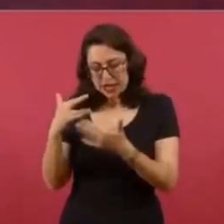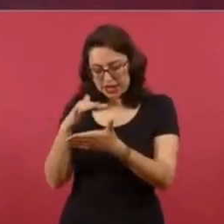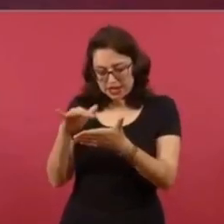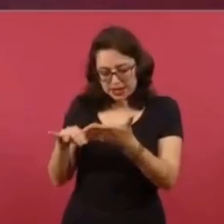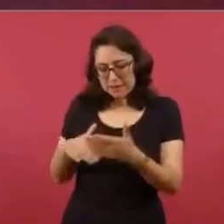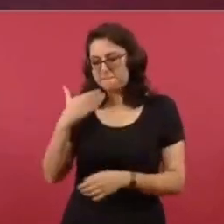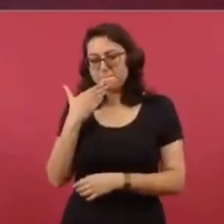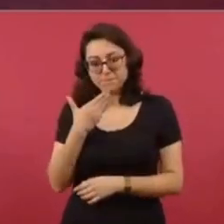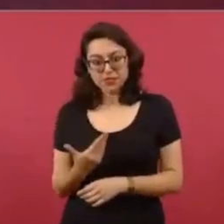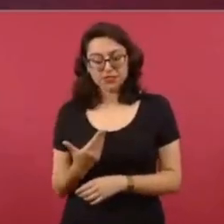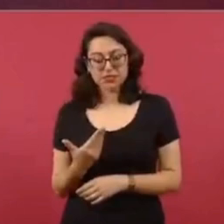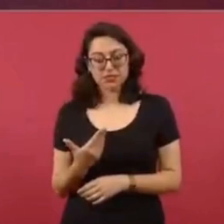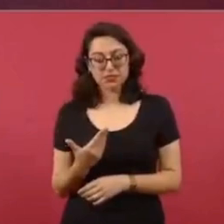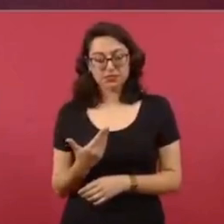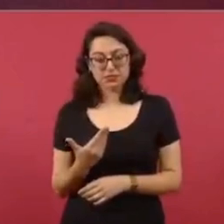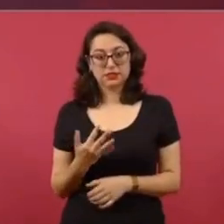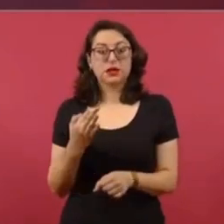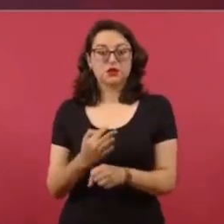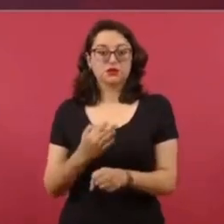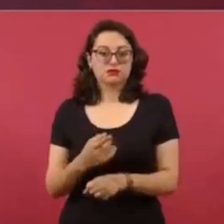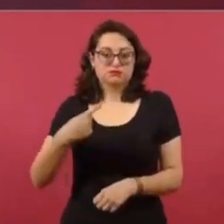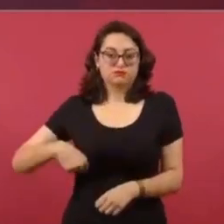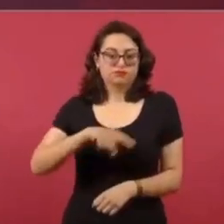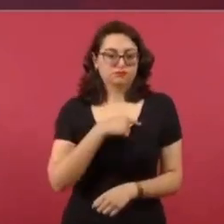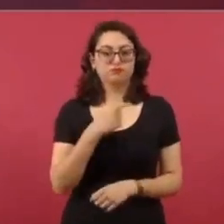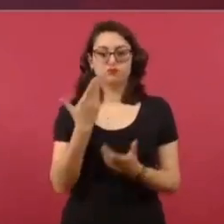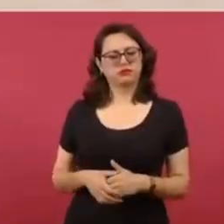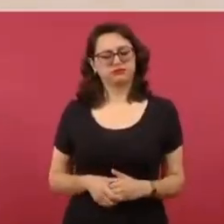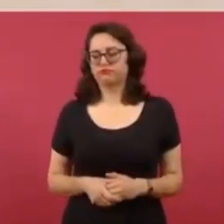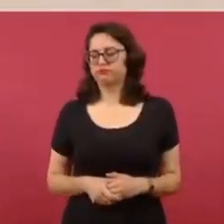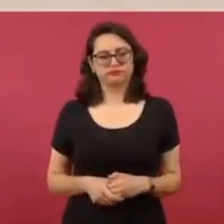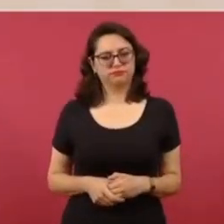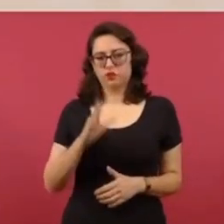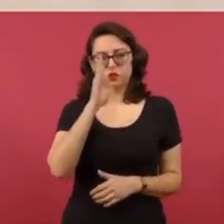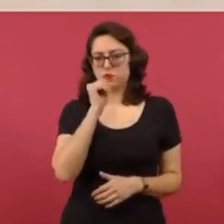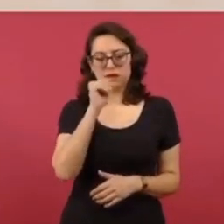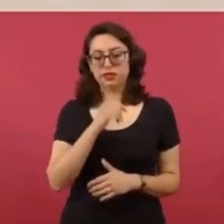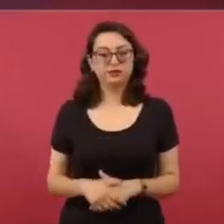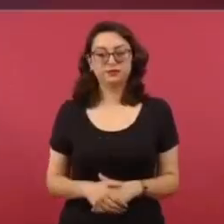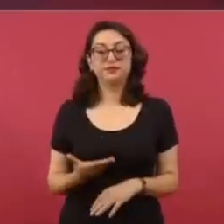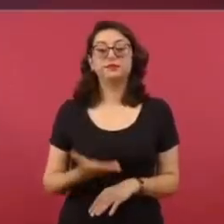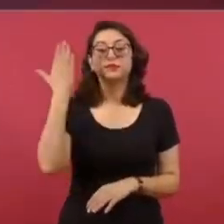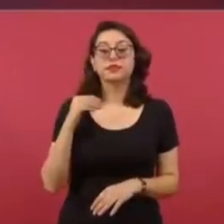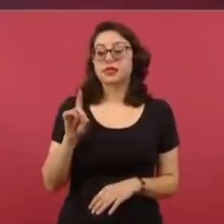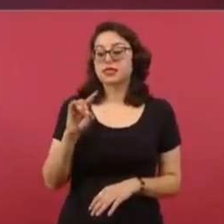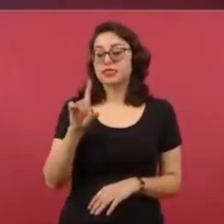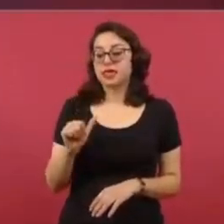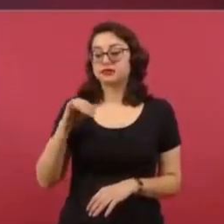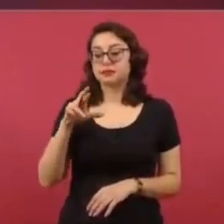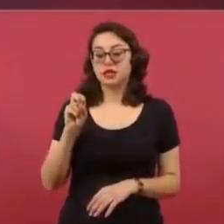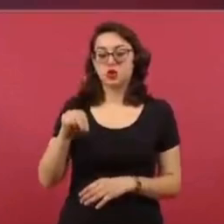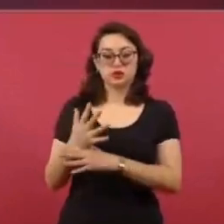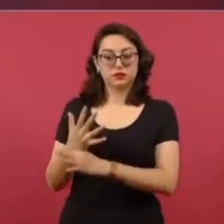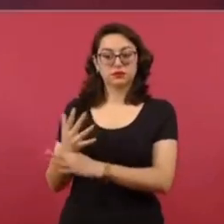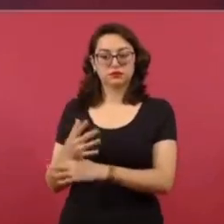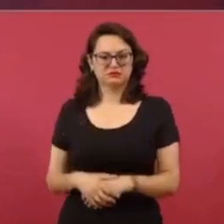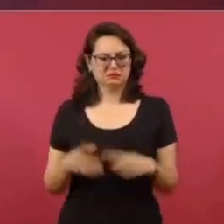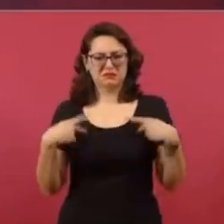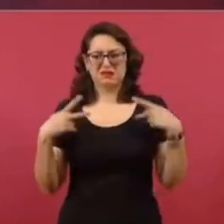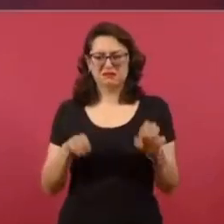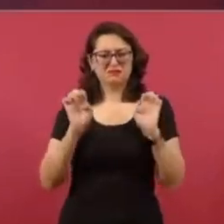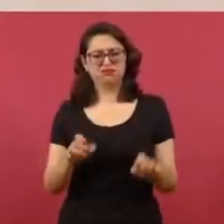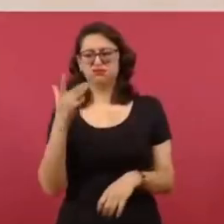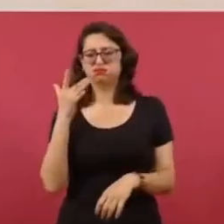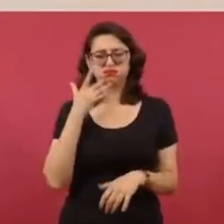De que estamos hablando de austeridad republicana. Como decía Díaz Mirón, nadie tiene derecho a lo superfluo.